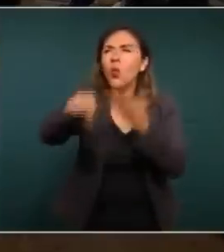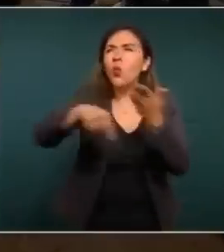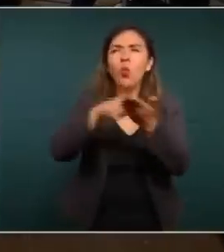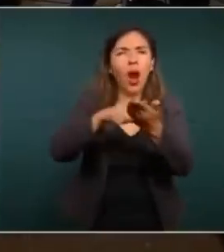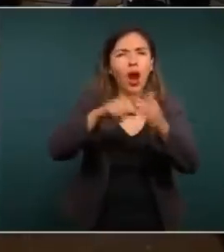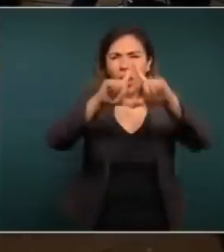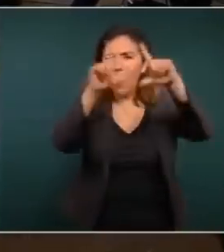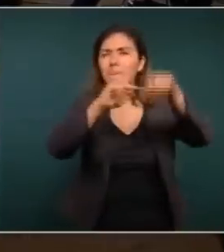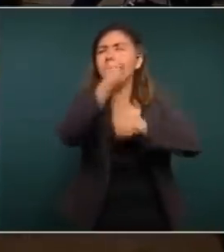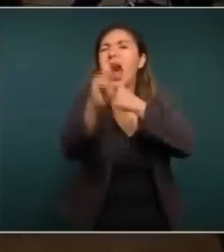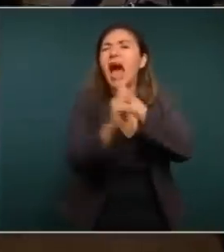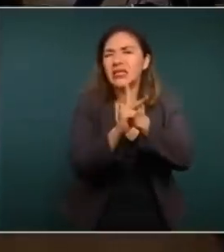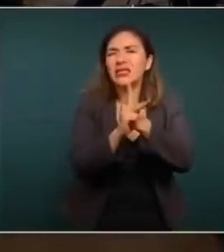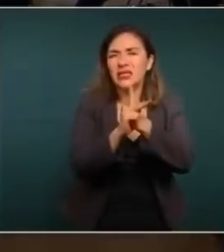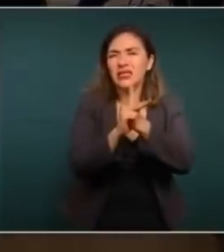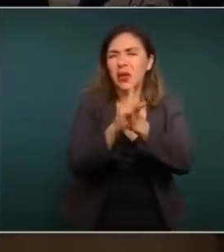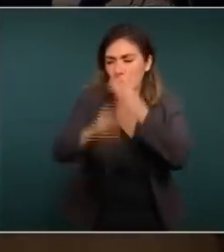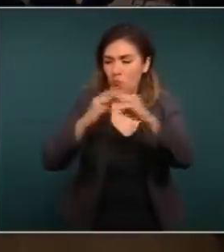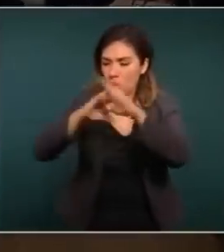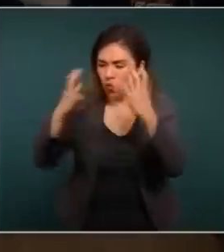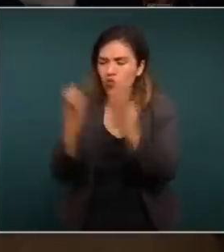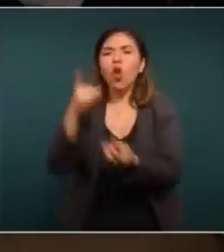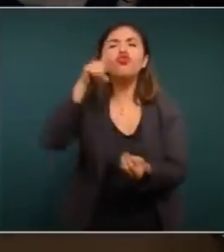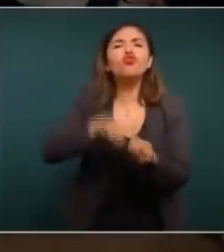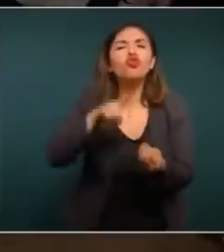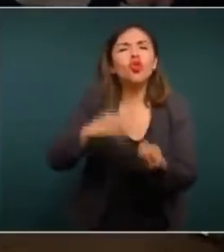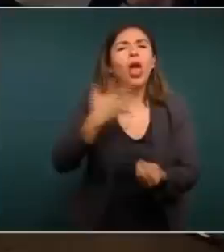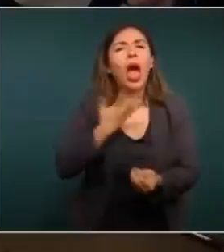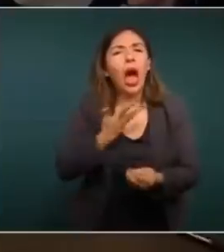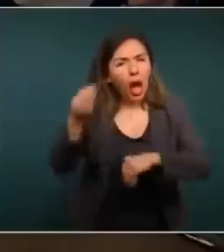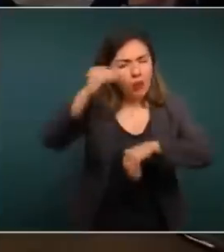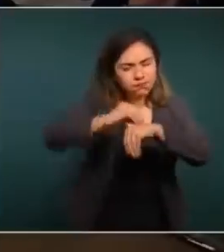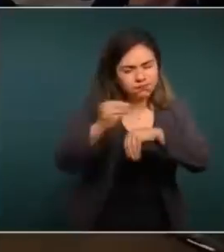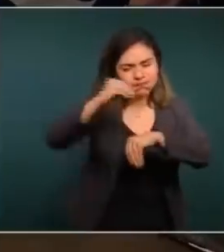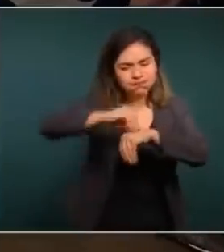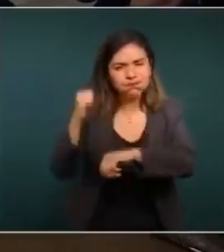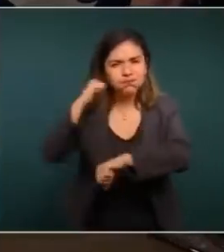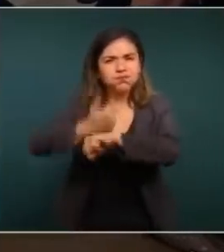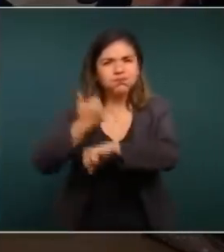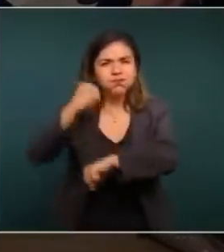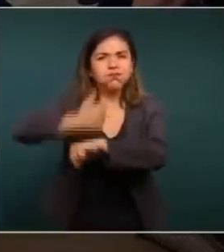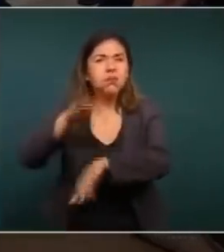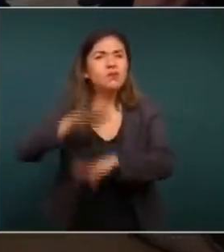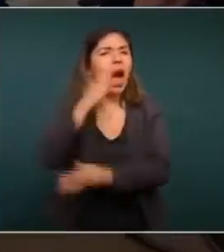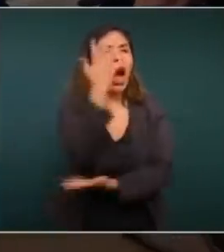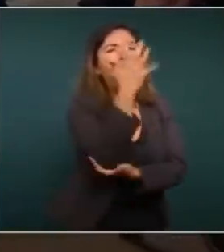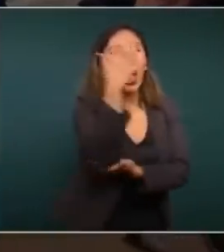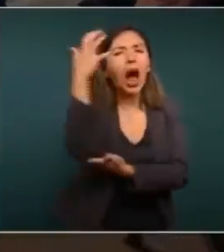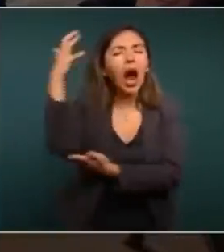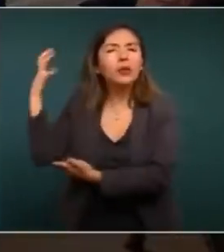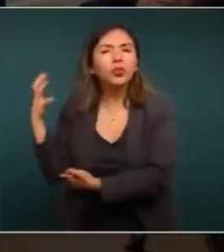se están plantando árboles